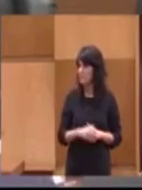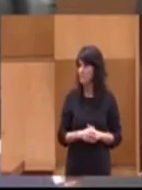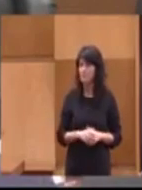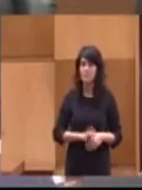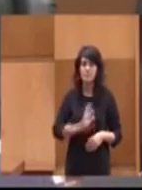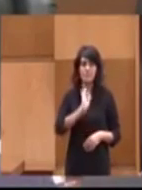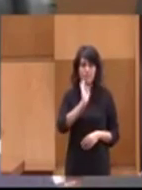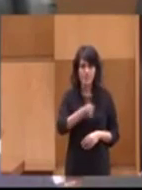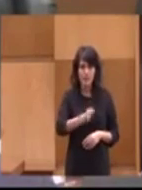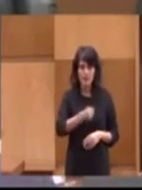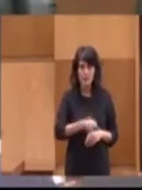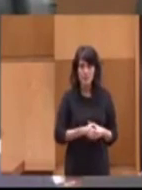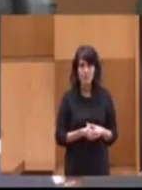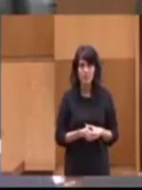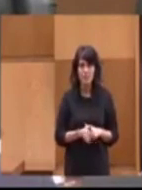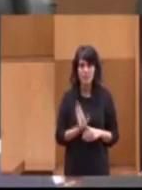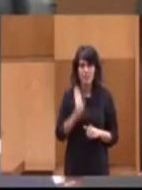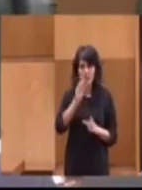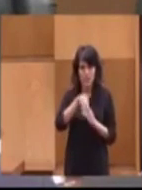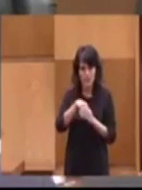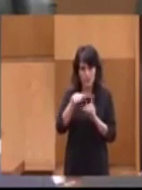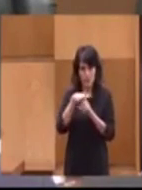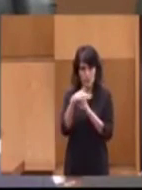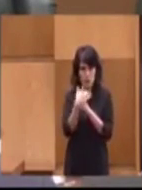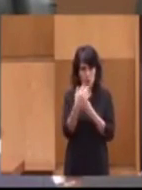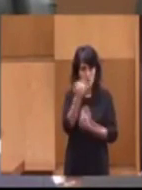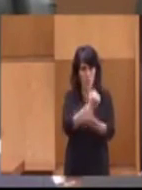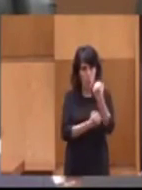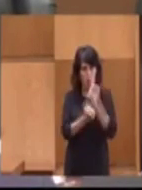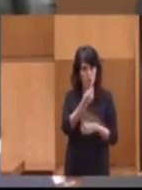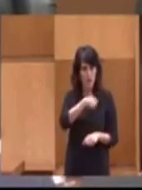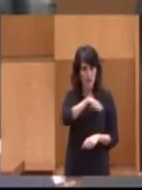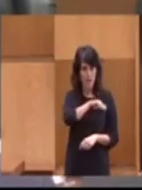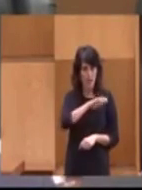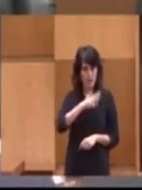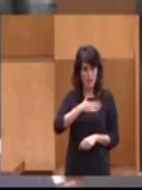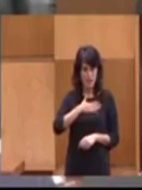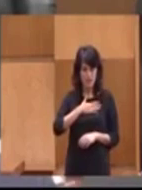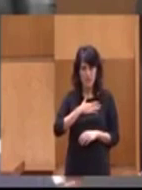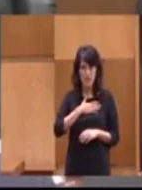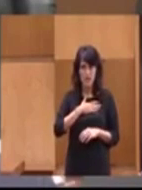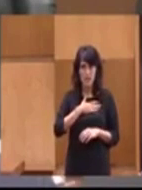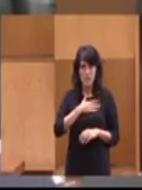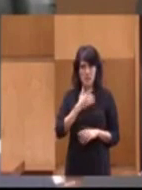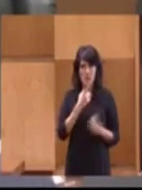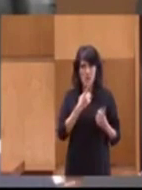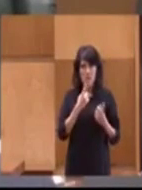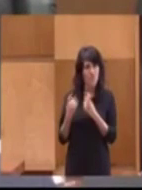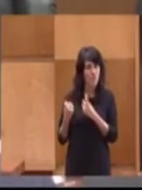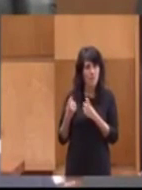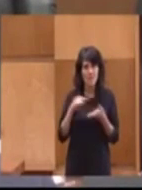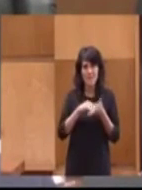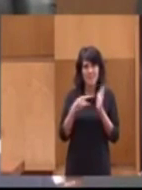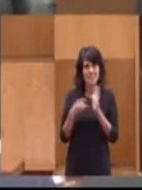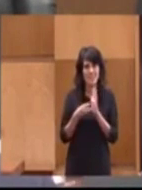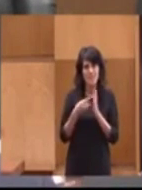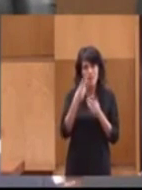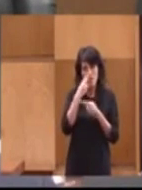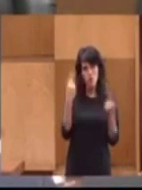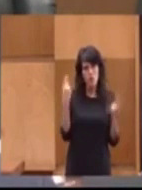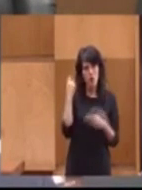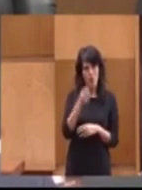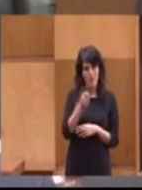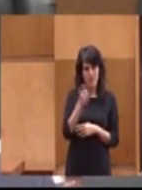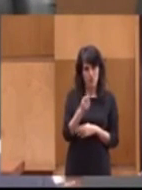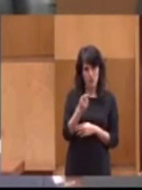Es cierto que dentro del marco económico de nuestro país se establece como pilar fundamental el sistema público de pensiones. Para